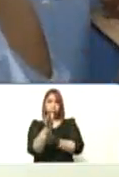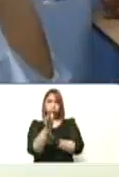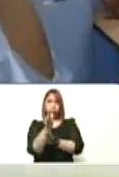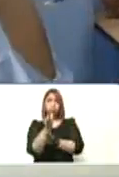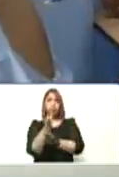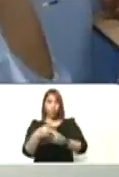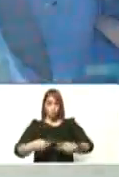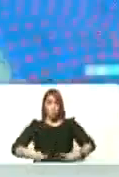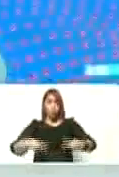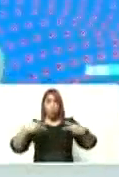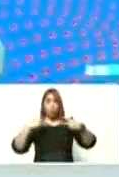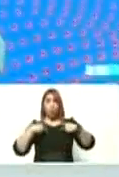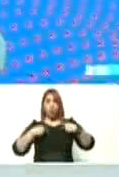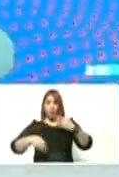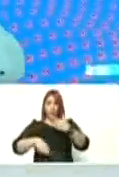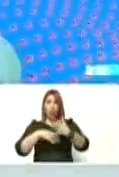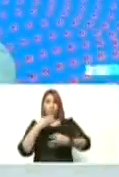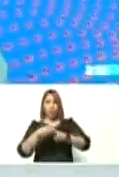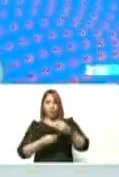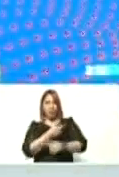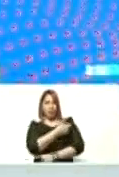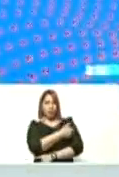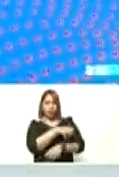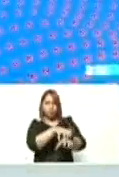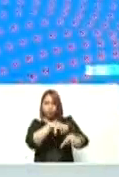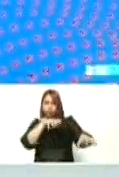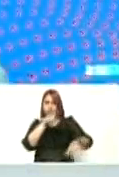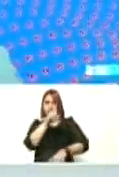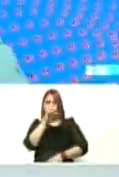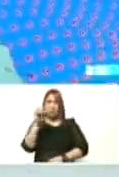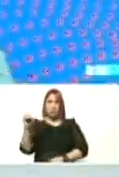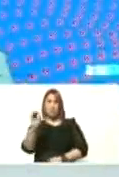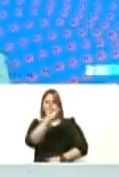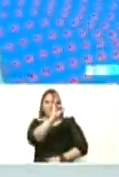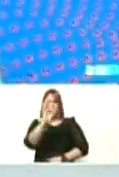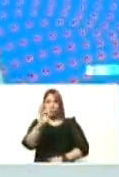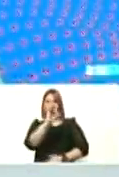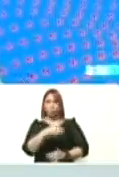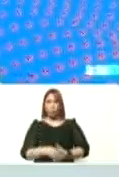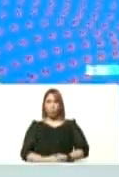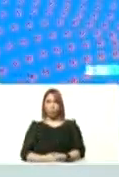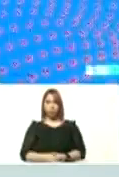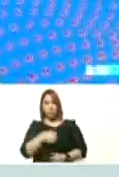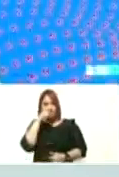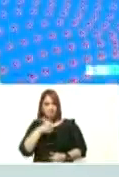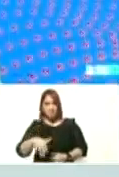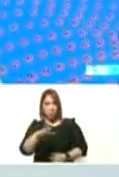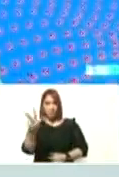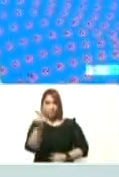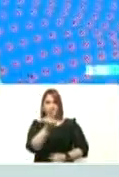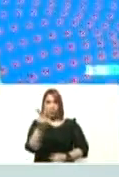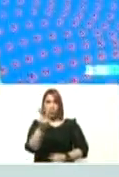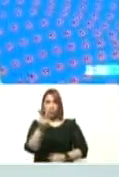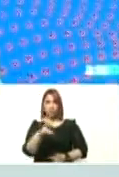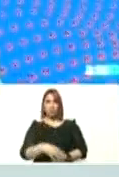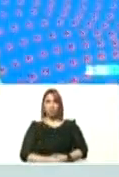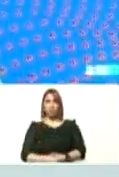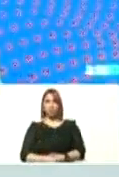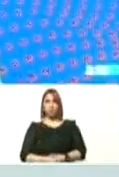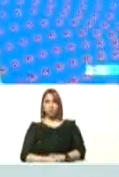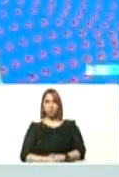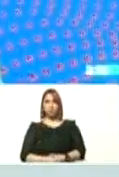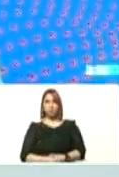mano vamos a hacerlo vacunación masiva al cien por ciento de los venezolanos y las venezolanas para